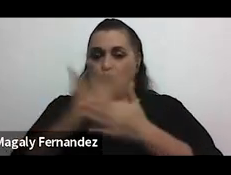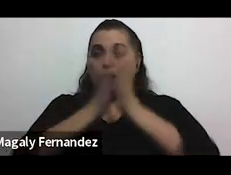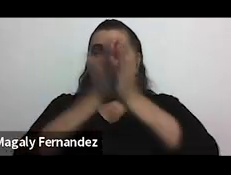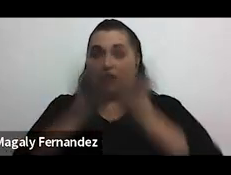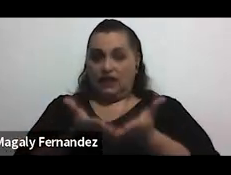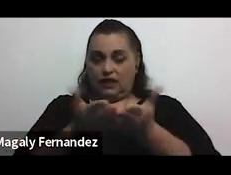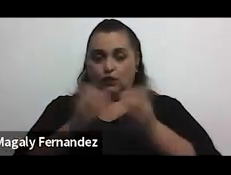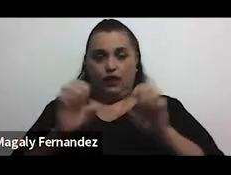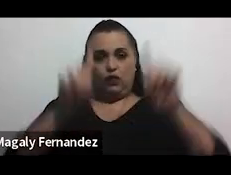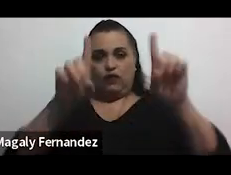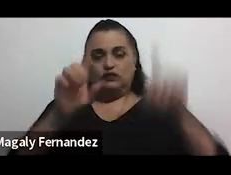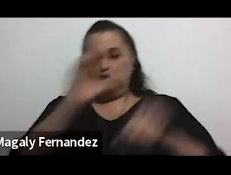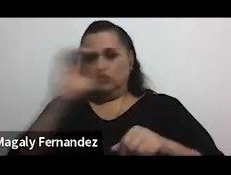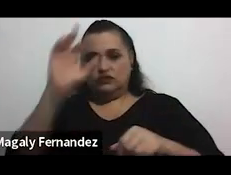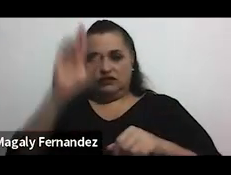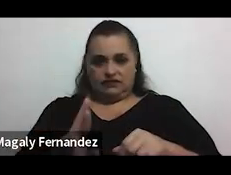educación costar esencia